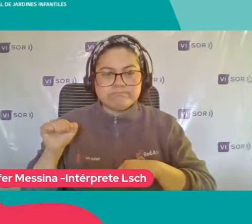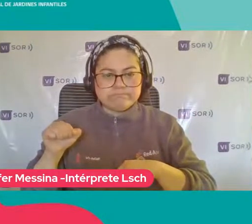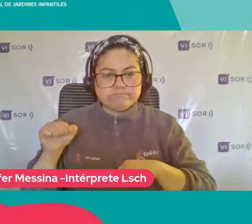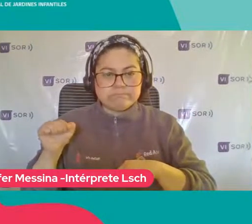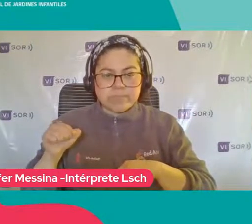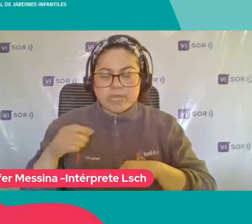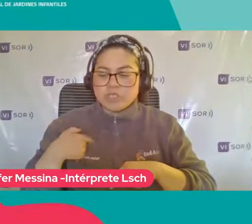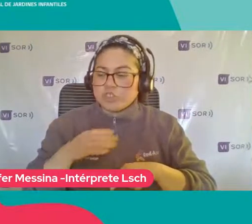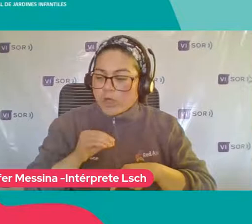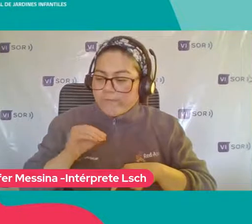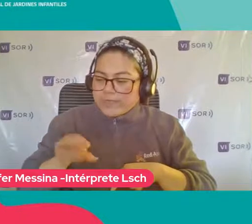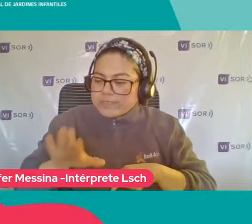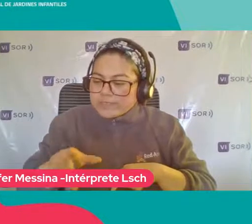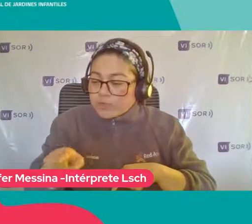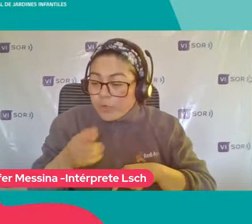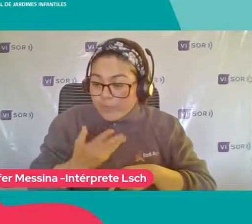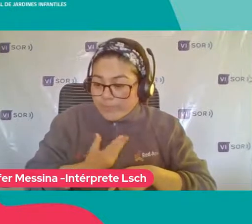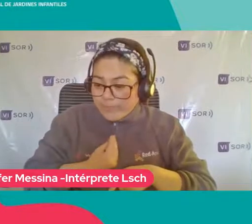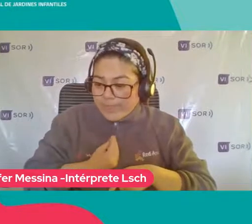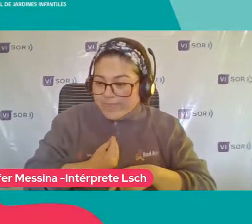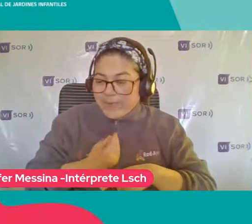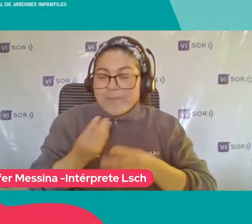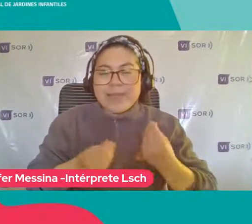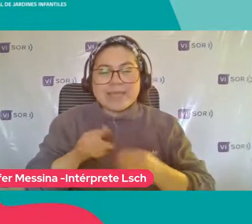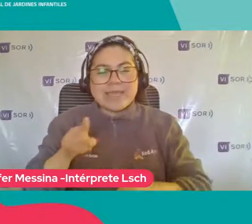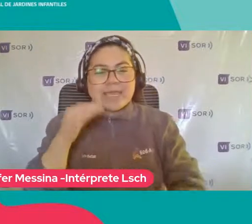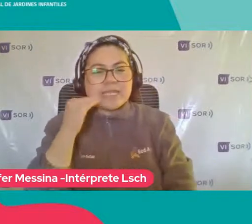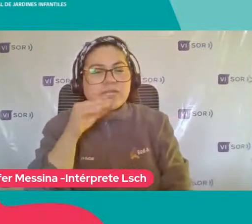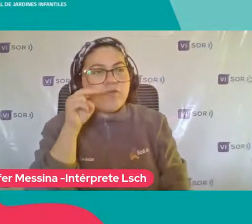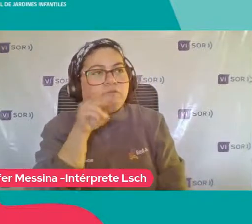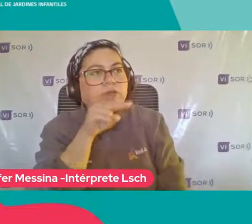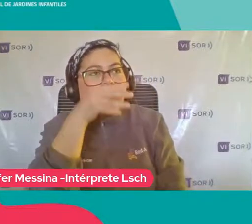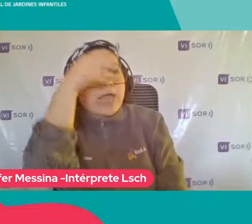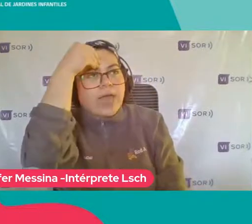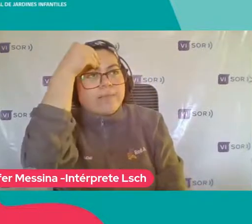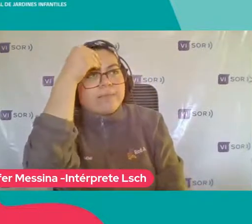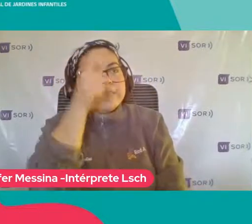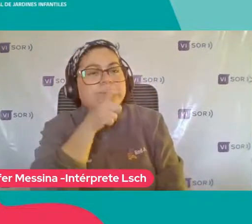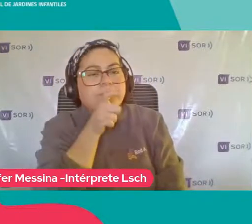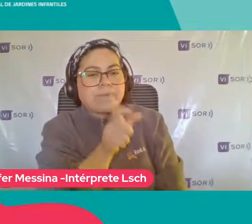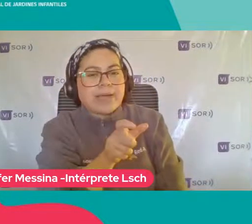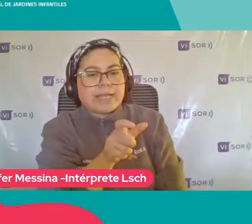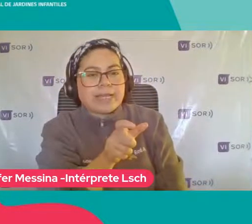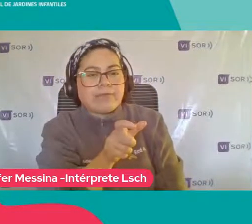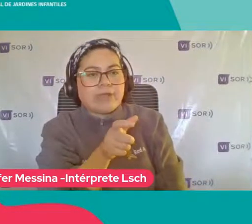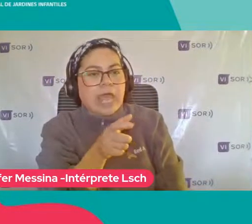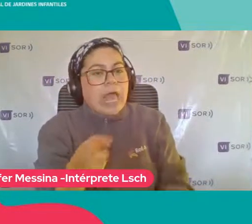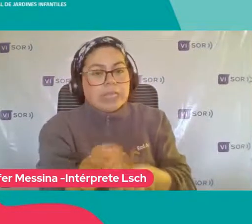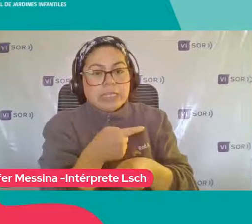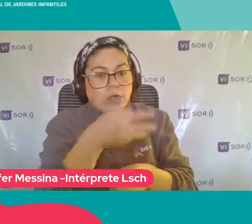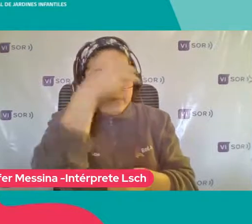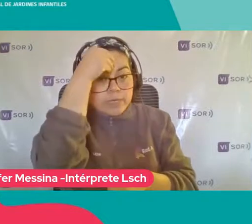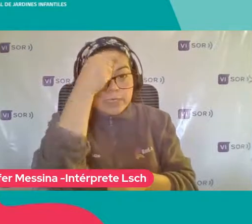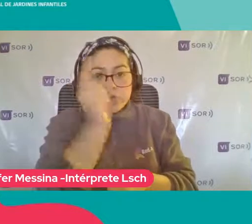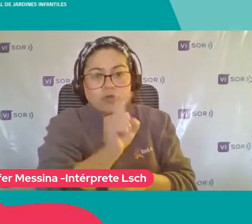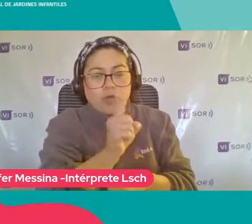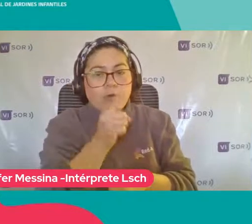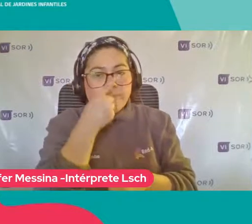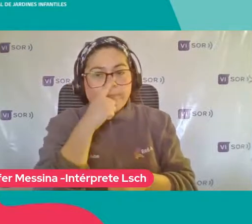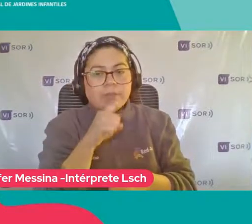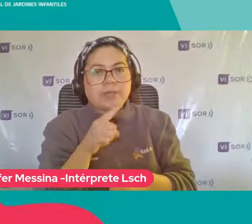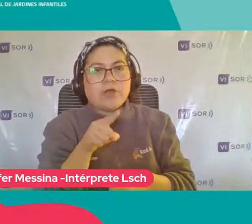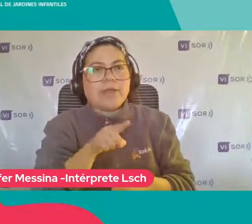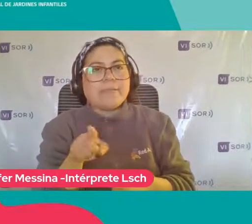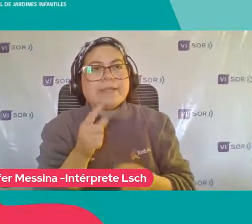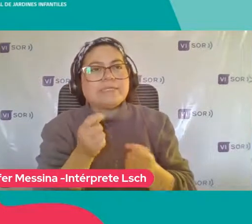sintiendo Y que él sepa Que eso tiene una palabra ¿Ya? Evidentemente No lo va a aprender Y lo va a repetir Inmediatamente Pero sí Yo voy a concientizar